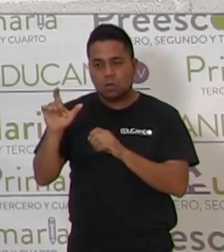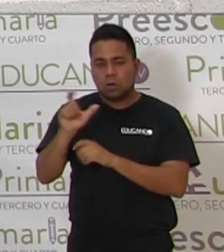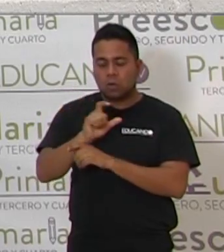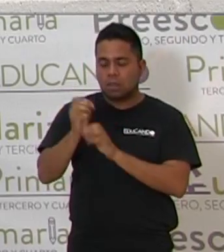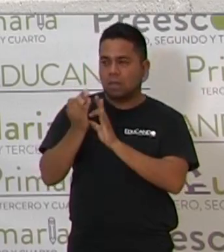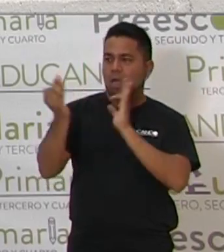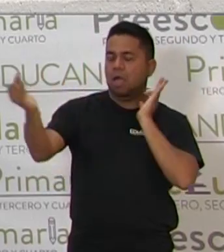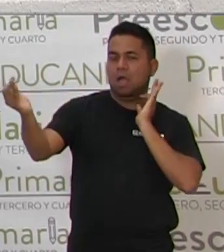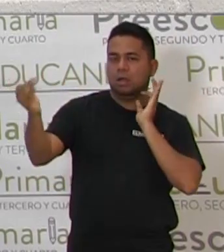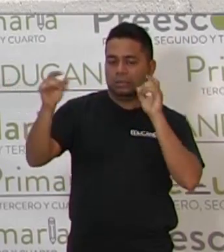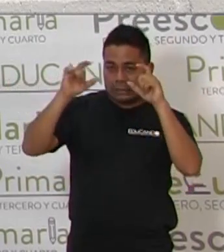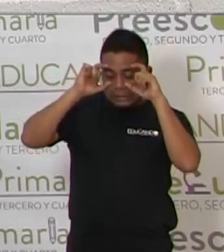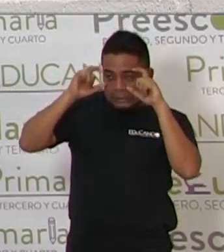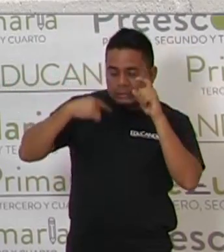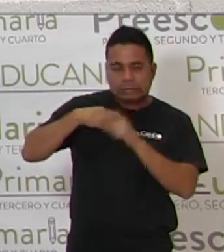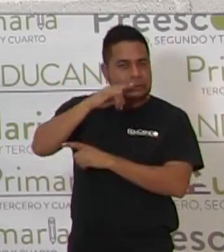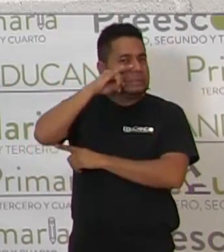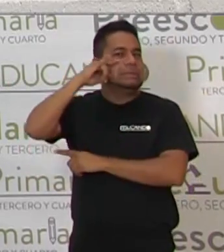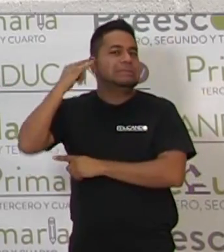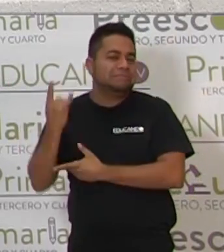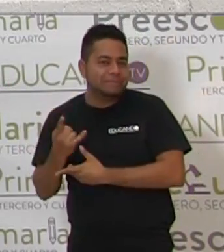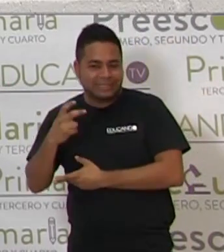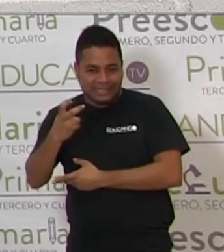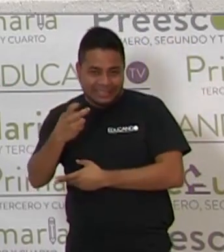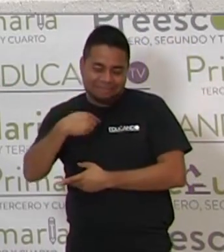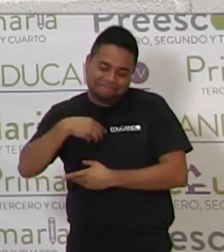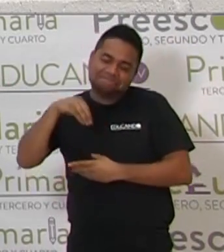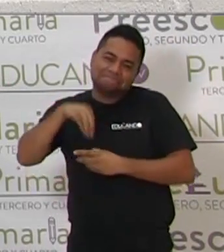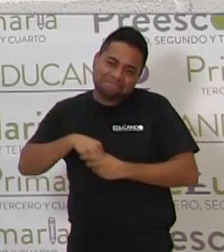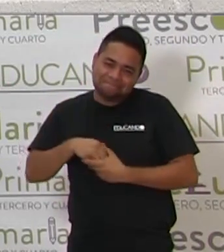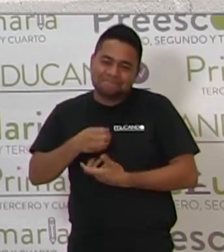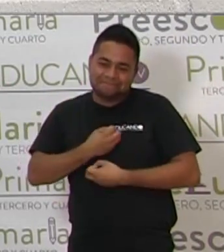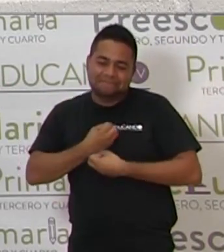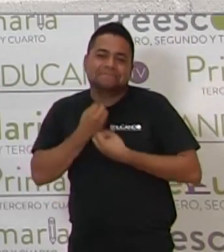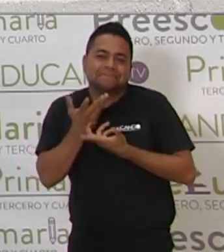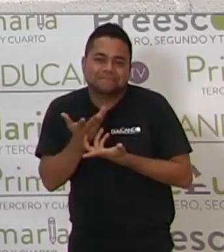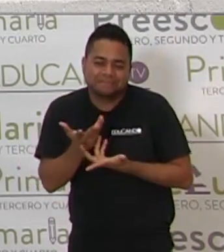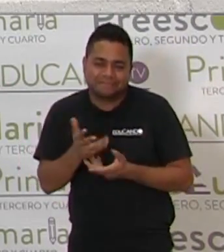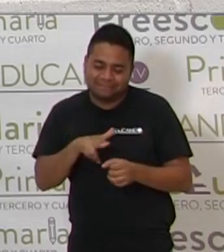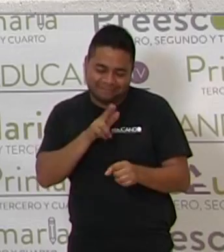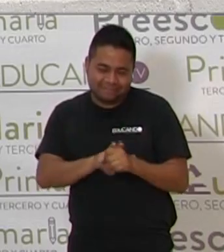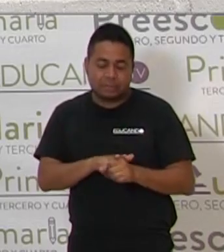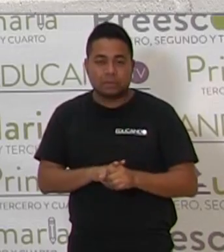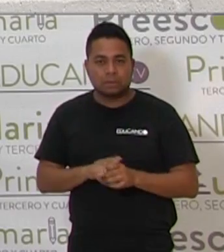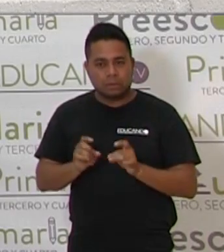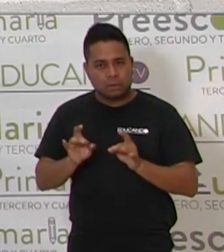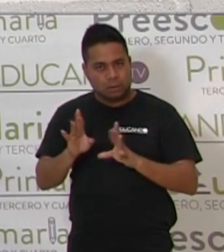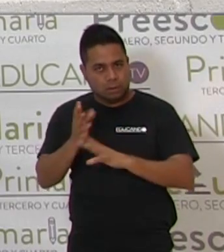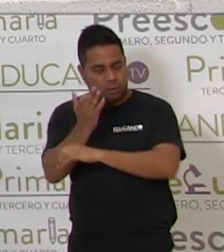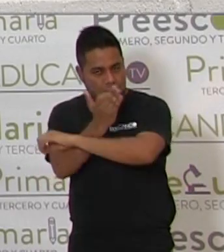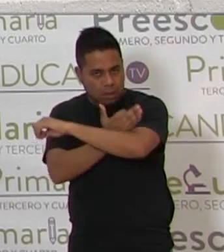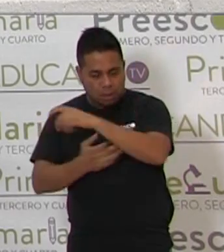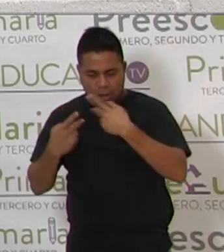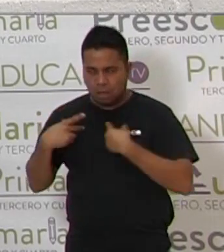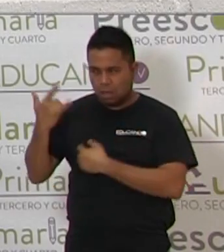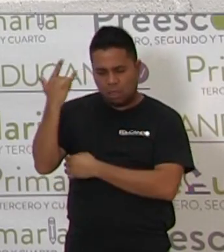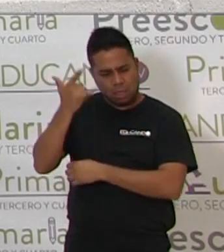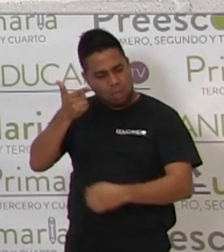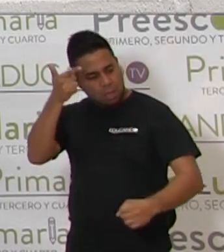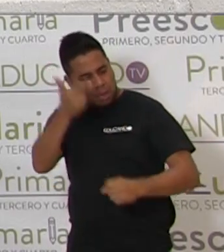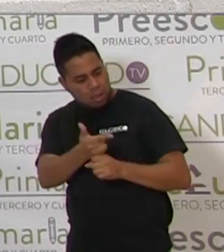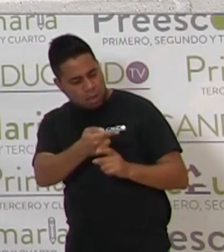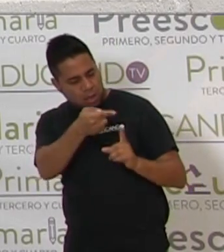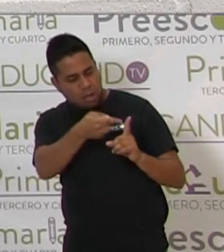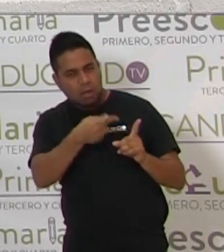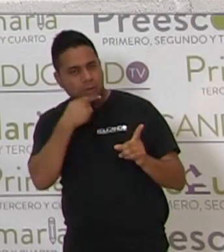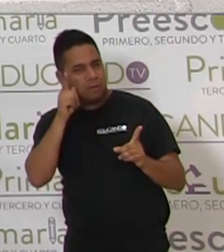cuando tengo que ver de lejos y los tengo puestos, pues tampoco veo, ¿verdad? En serio, son gajes del oficio. Una tarde, un gigante